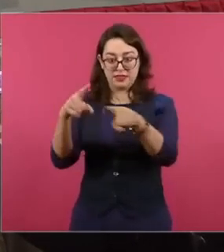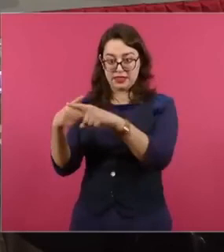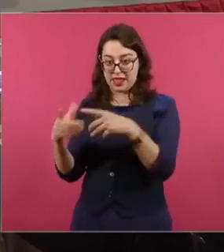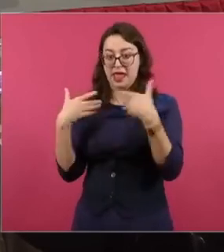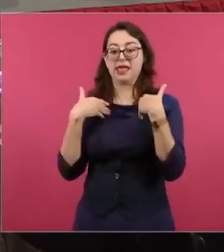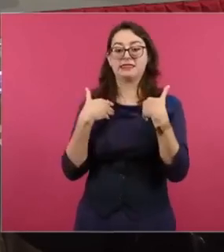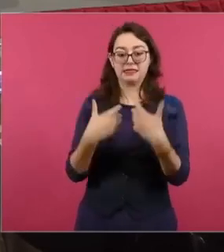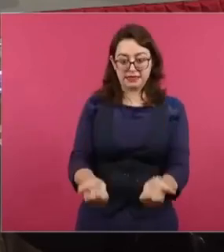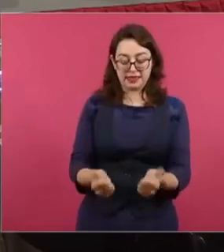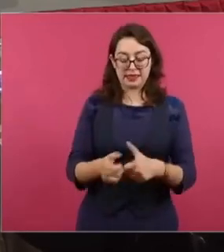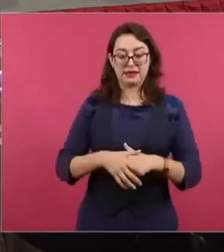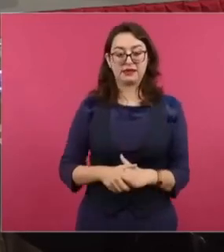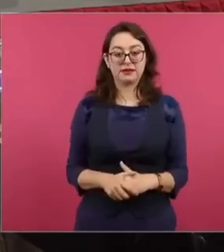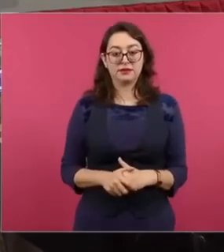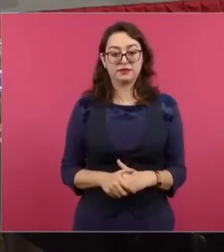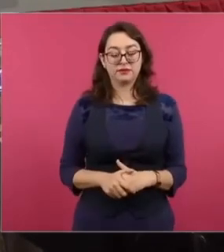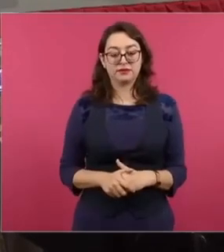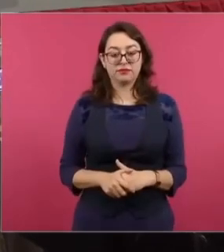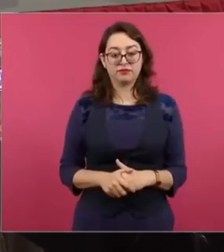principio,